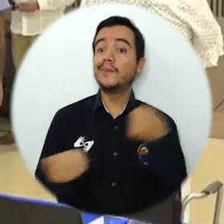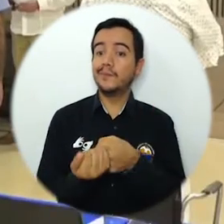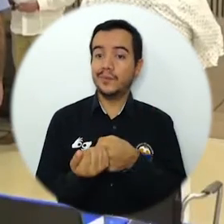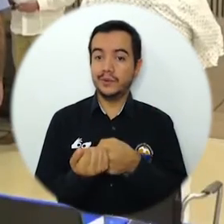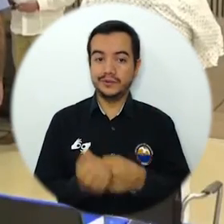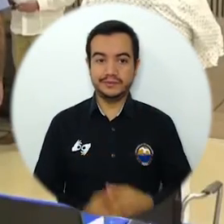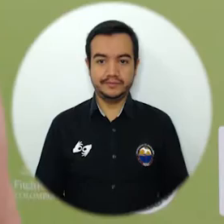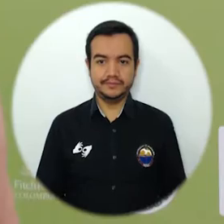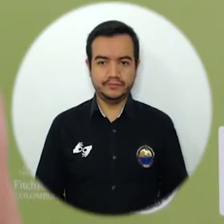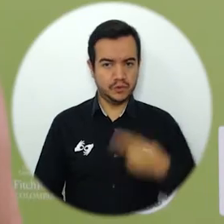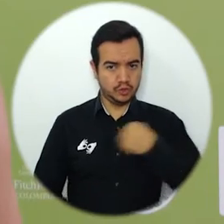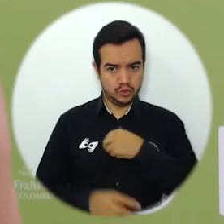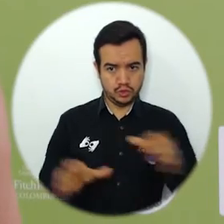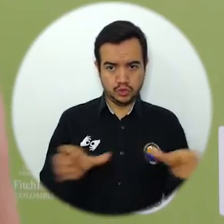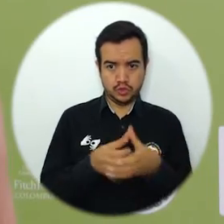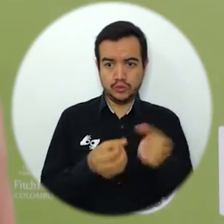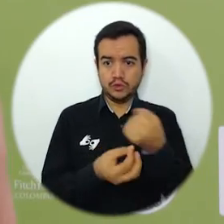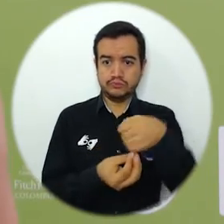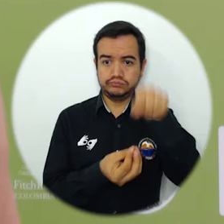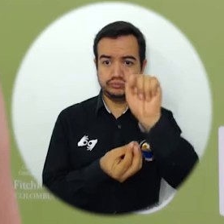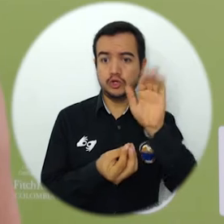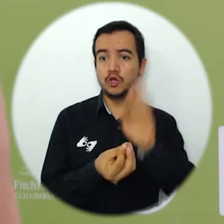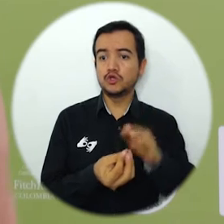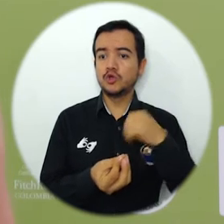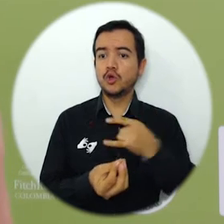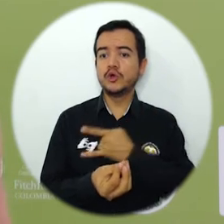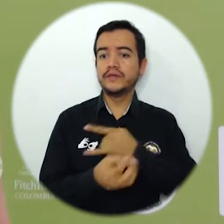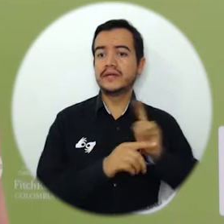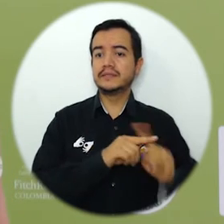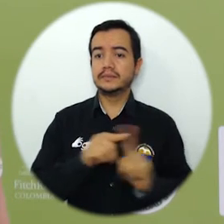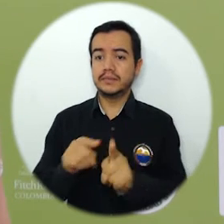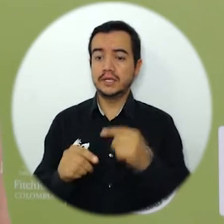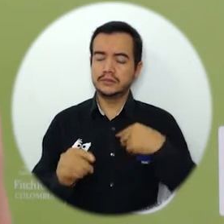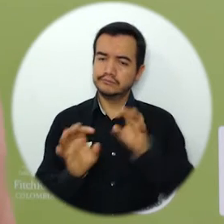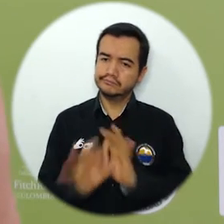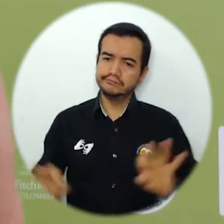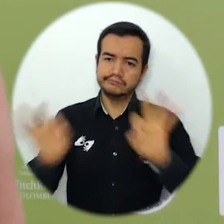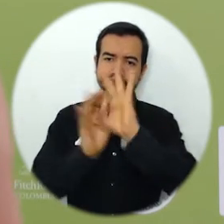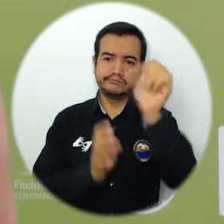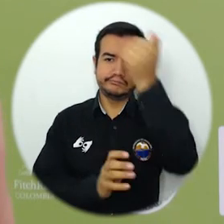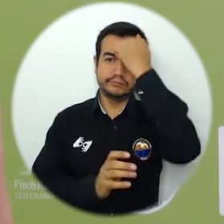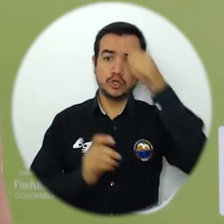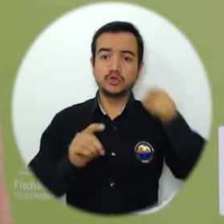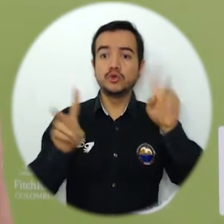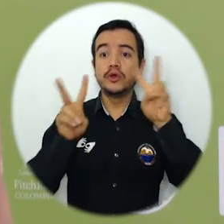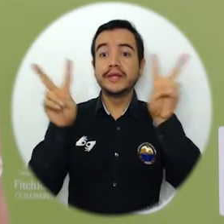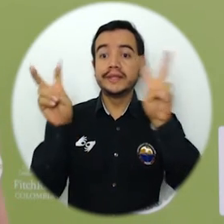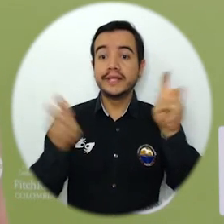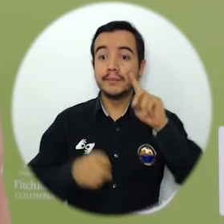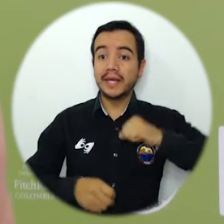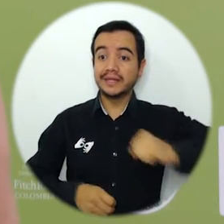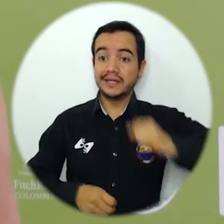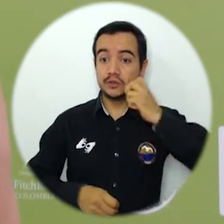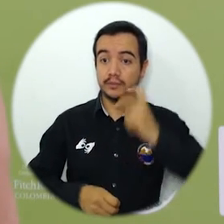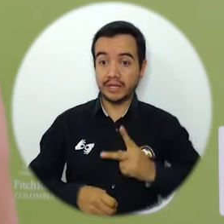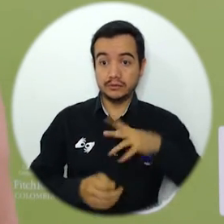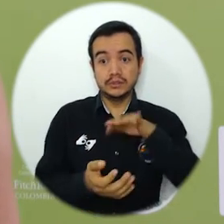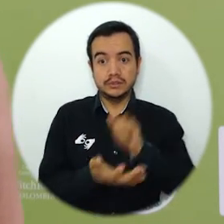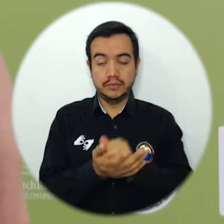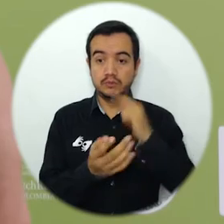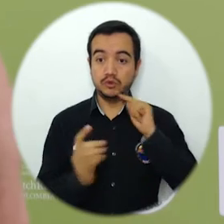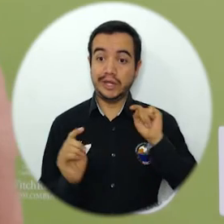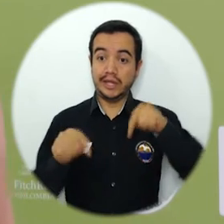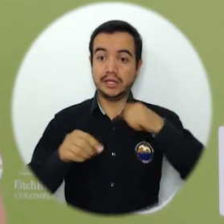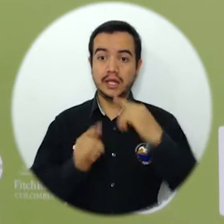preservarlas y defenderlas. Para nosotros como Sintra Unicol es muy importante el tema de derechos humanos, por el cual decidimos hacer el